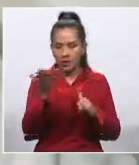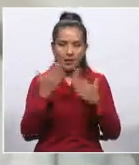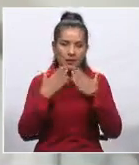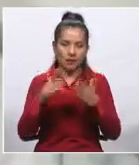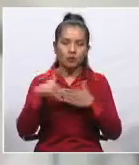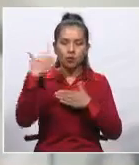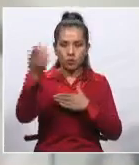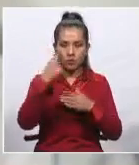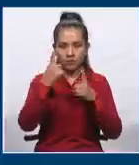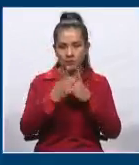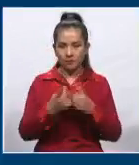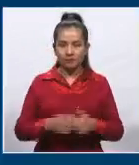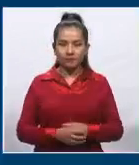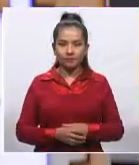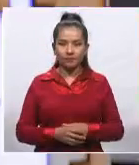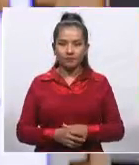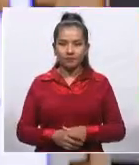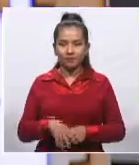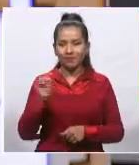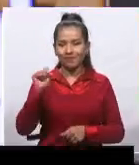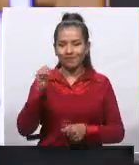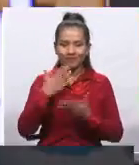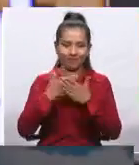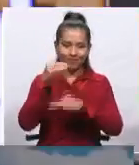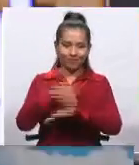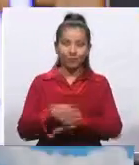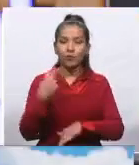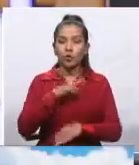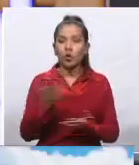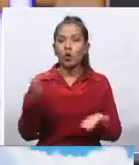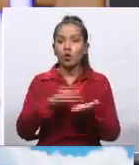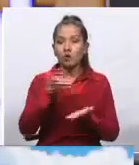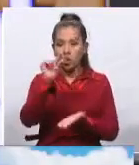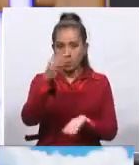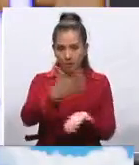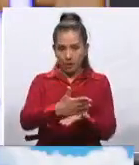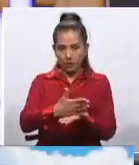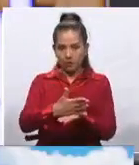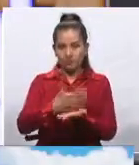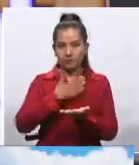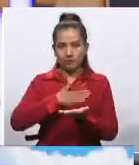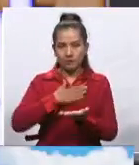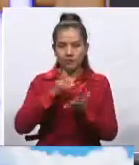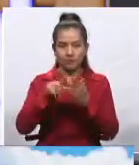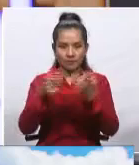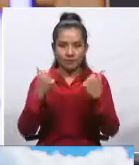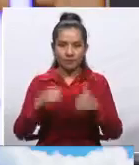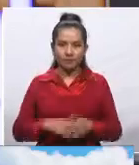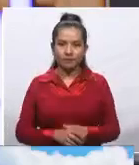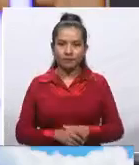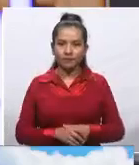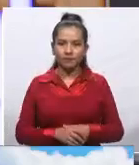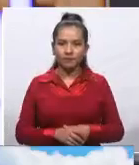una próxima oportunidad. Buenas noches. Nosotros vamos a hacer una breve pausa nuevamente aquí en primer plano. Ya regresamos.